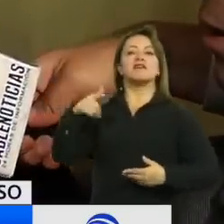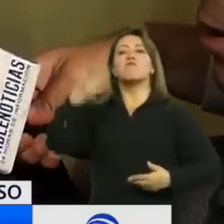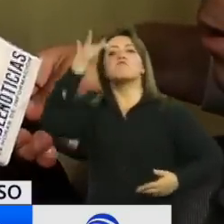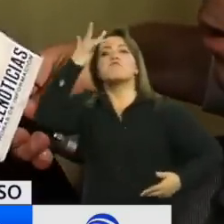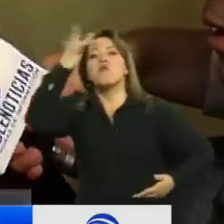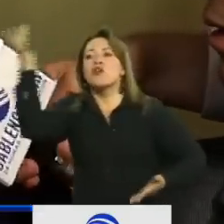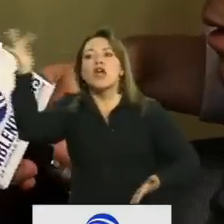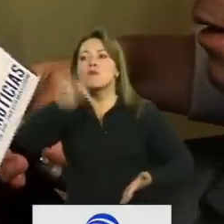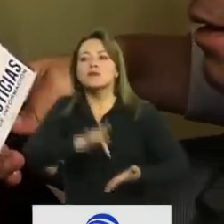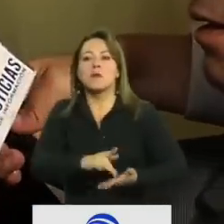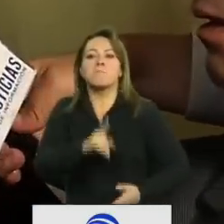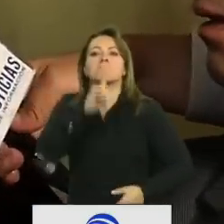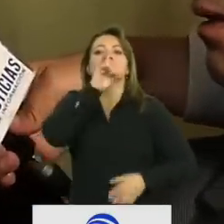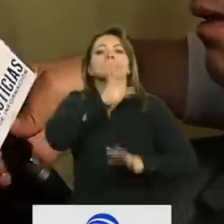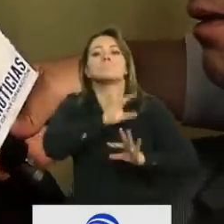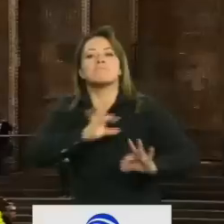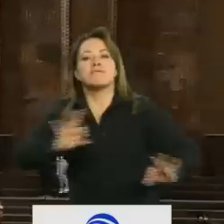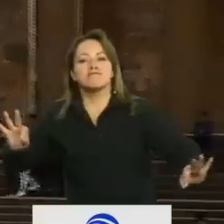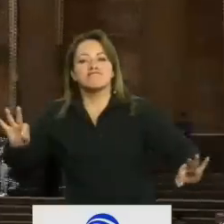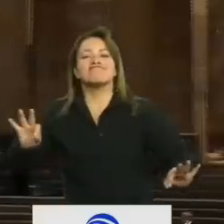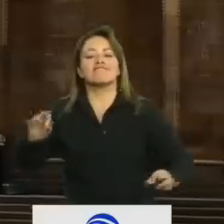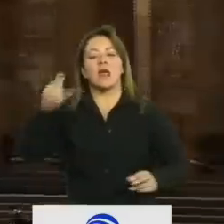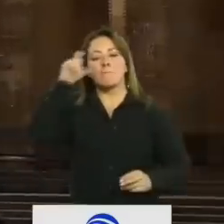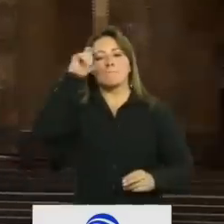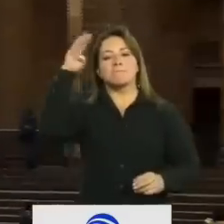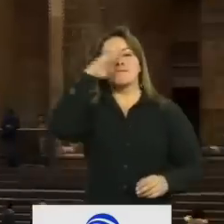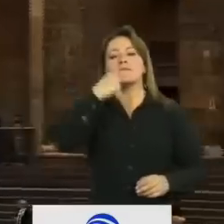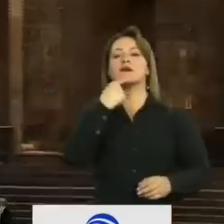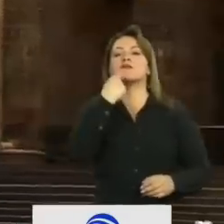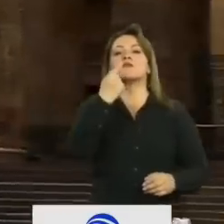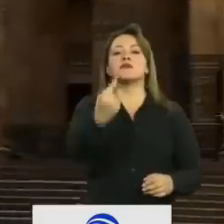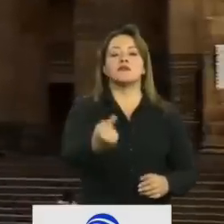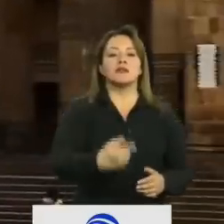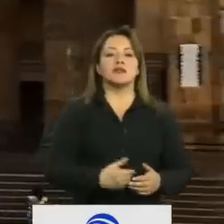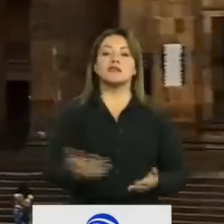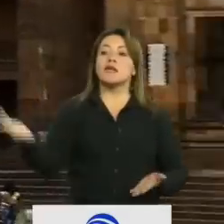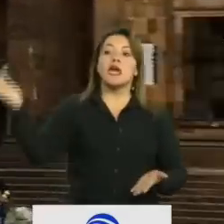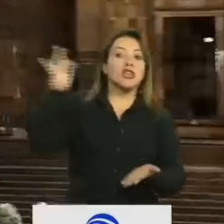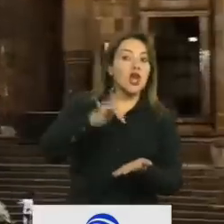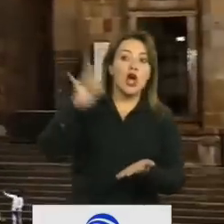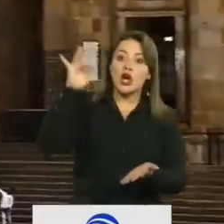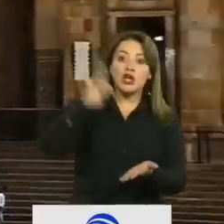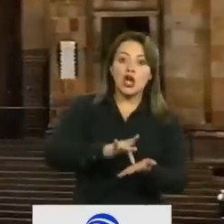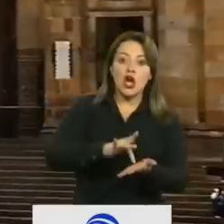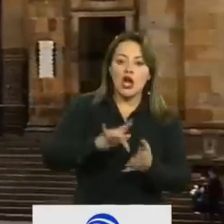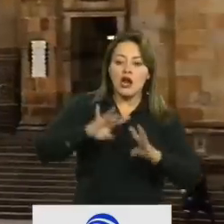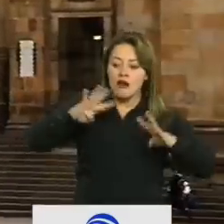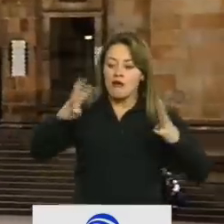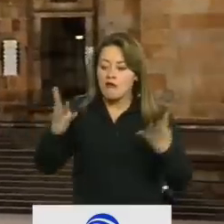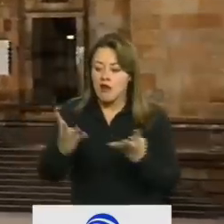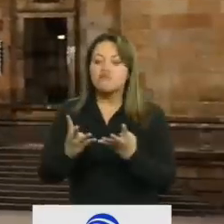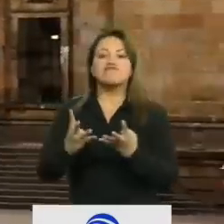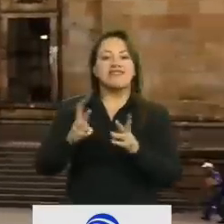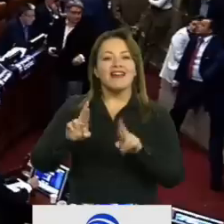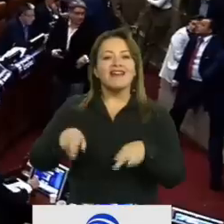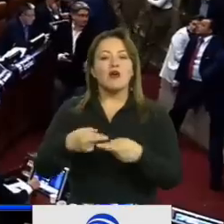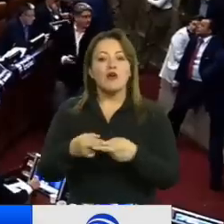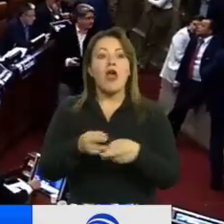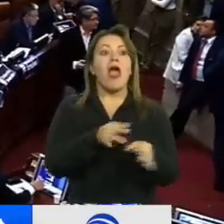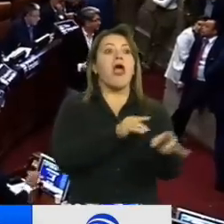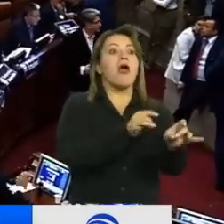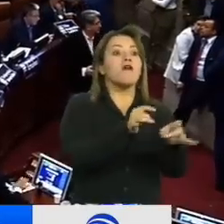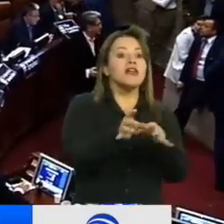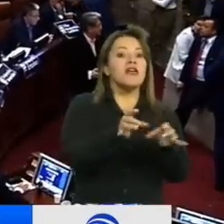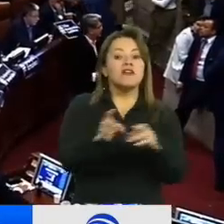ausencia en el Congreso. En su defensa, Gustavo Petro aseguró que sus inasistencias a las plenarias no corresponden a fechas